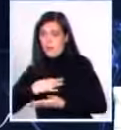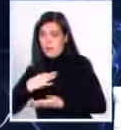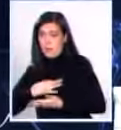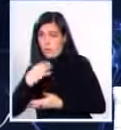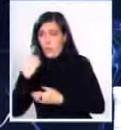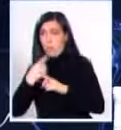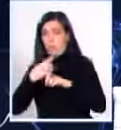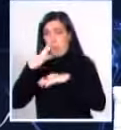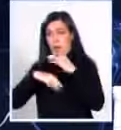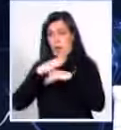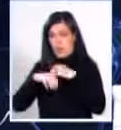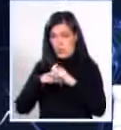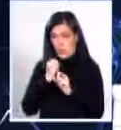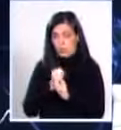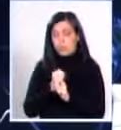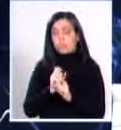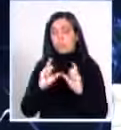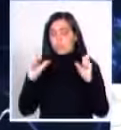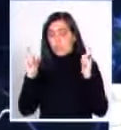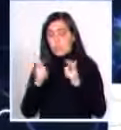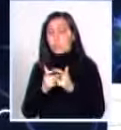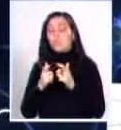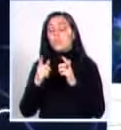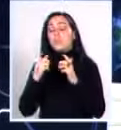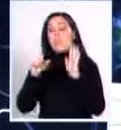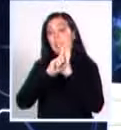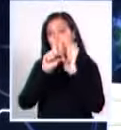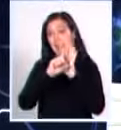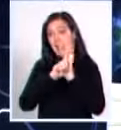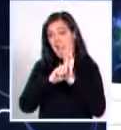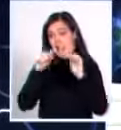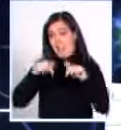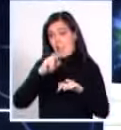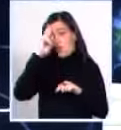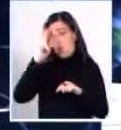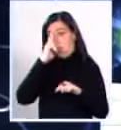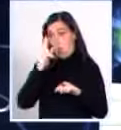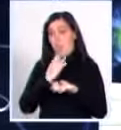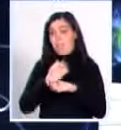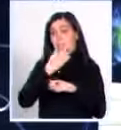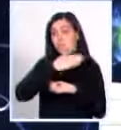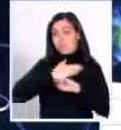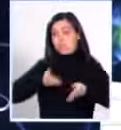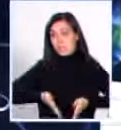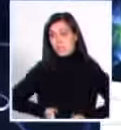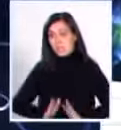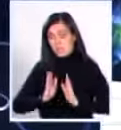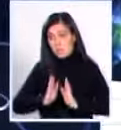haciendo nuestras estadísticas desde que se inició la ley de detección neonatal de hipoacusia.